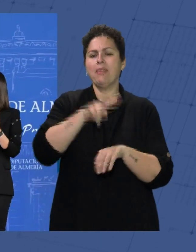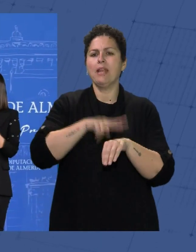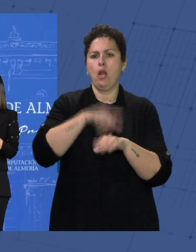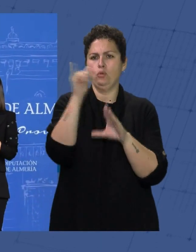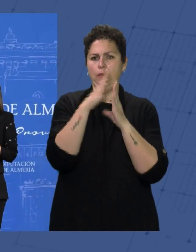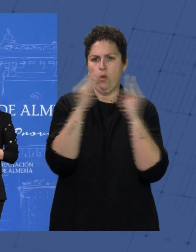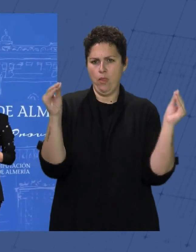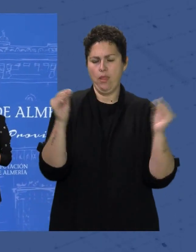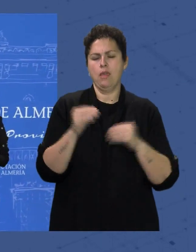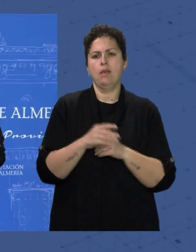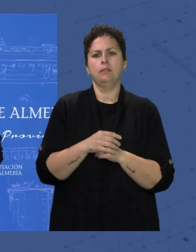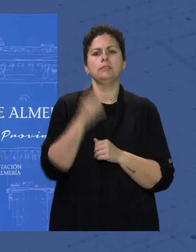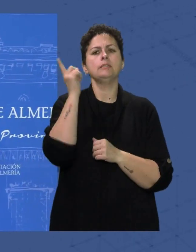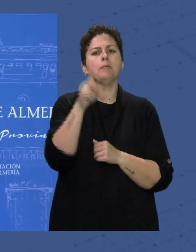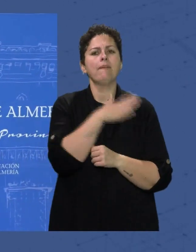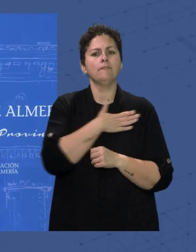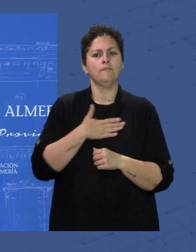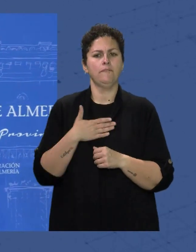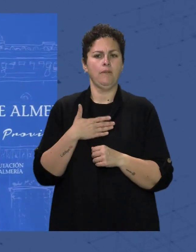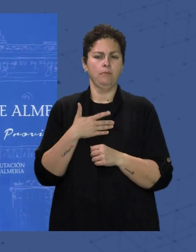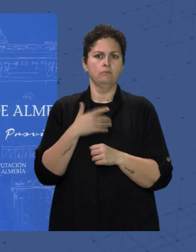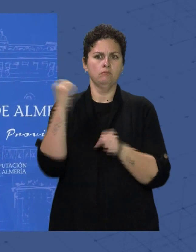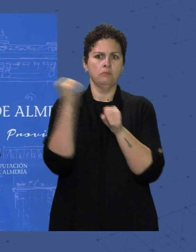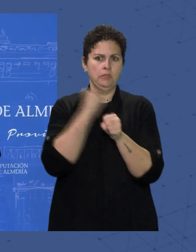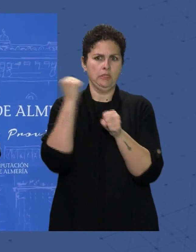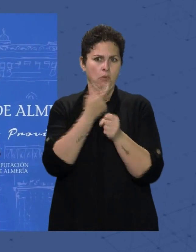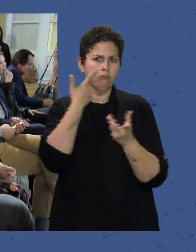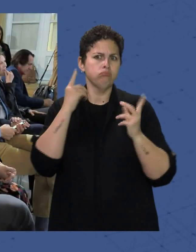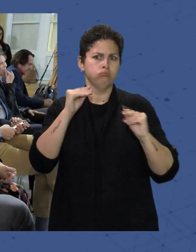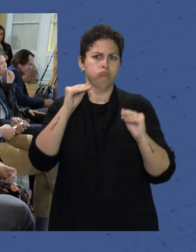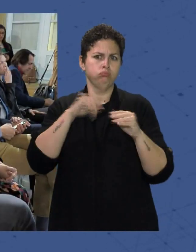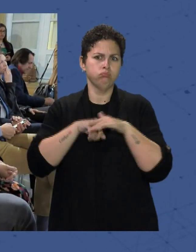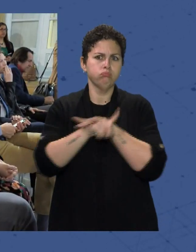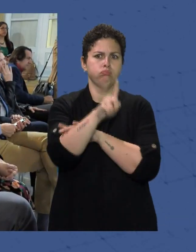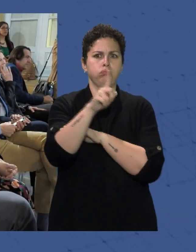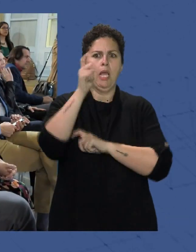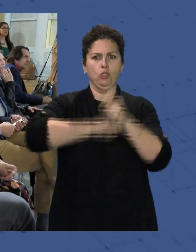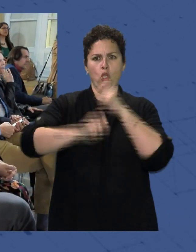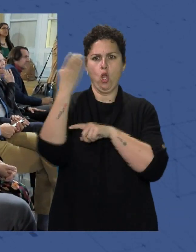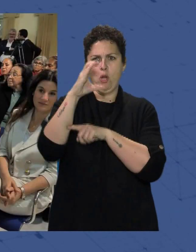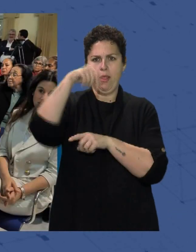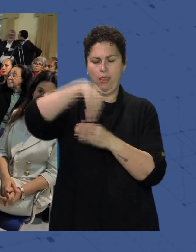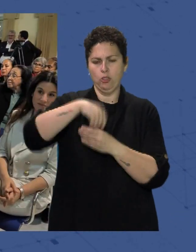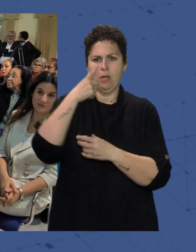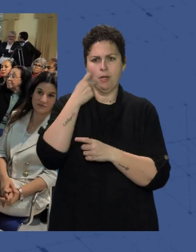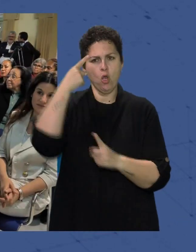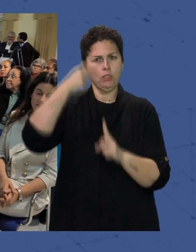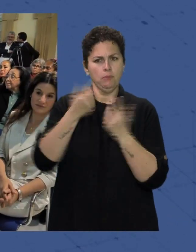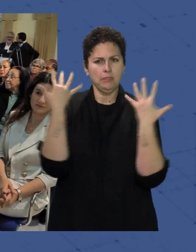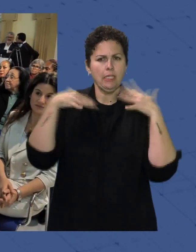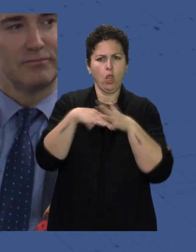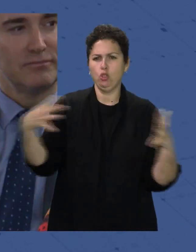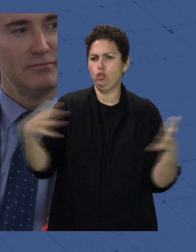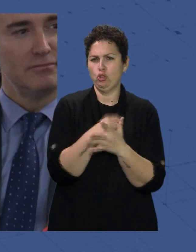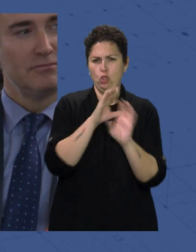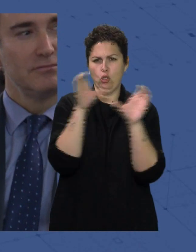Andalucía En Almería Aranza Zú Martín Quiso poner en valor El trabajo Tan destacado Que desarrolla La Asociación De Colombianos En Almería Por la integración De todo el colectivo